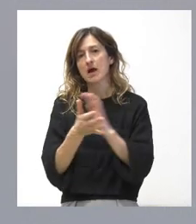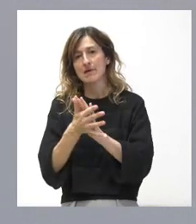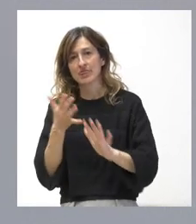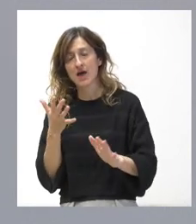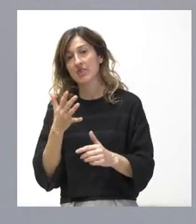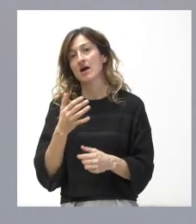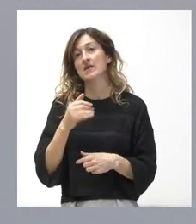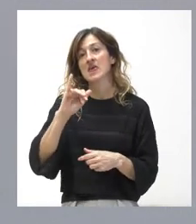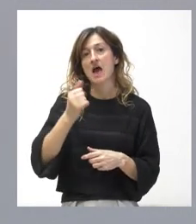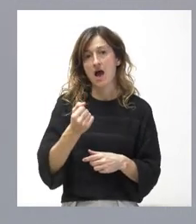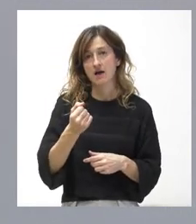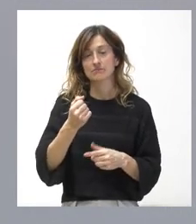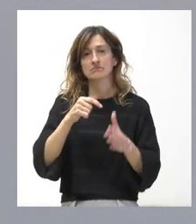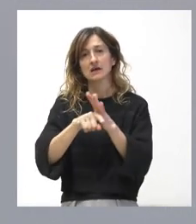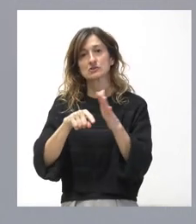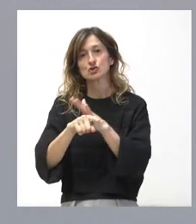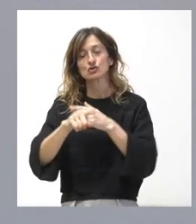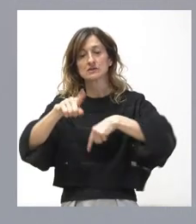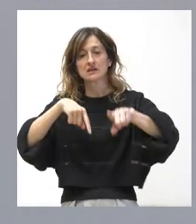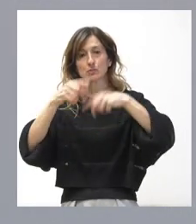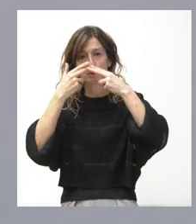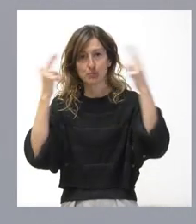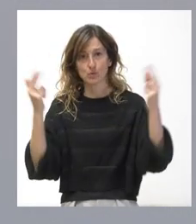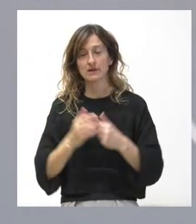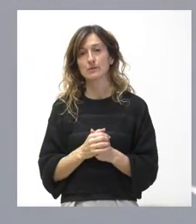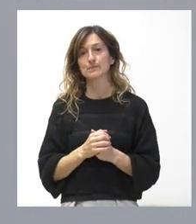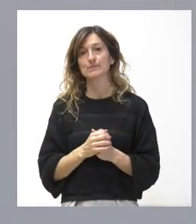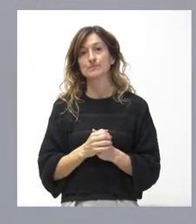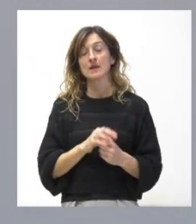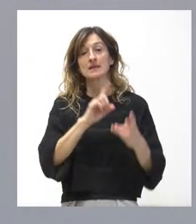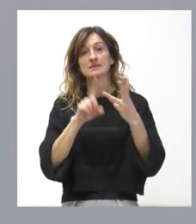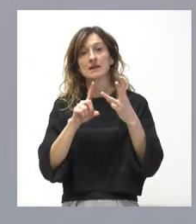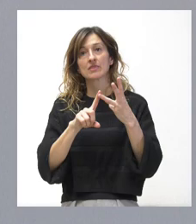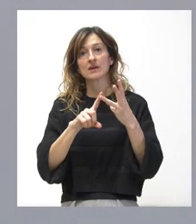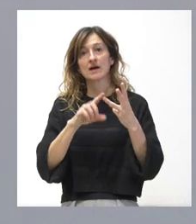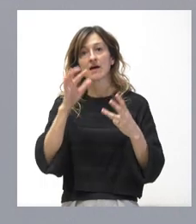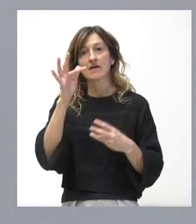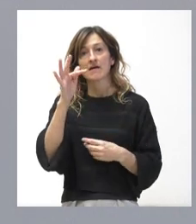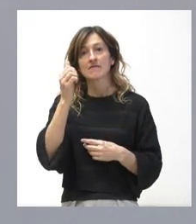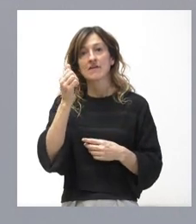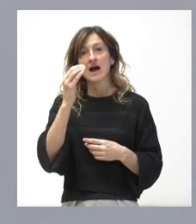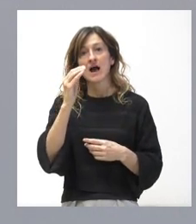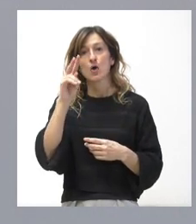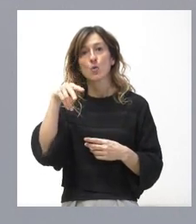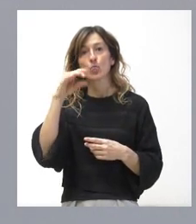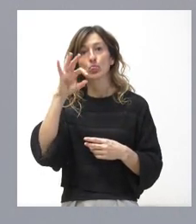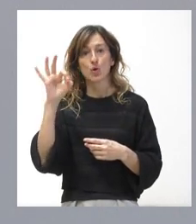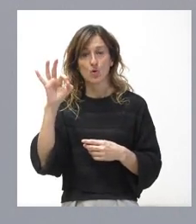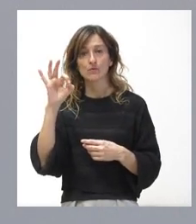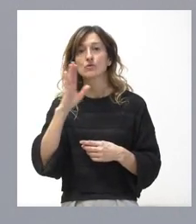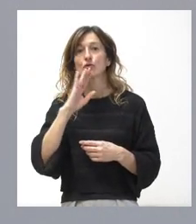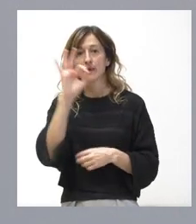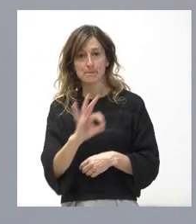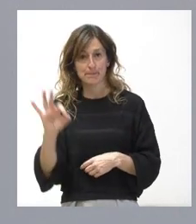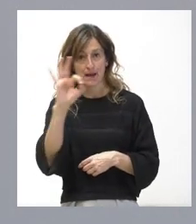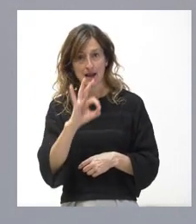artificial para la gestión del transporte público. Una tercera empresa es Facundo, que está ubicada en Palencia, en